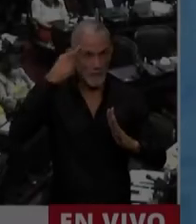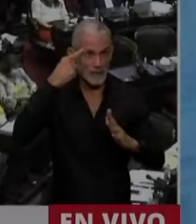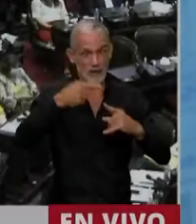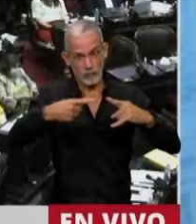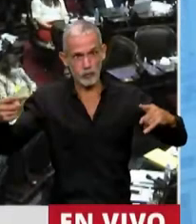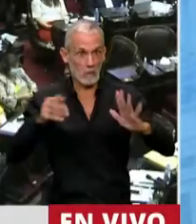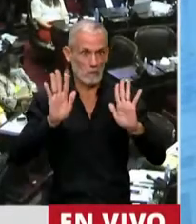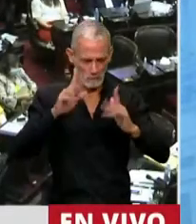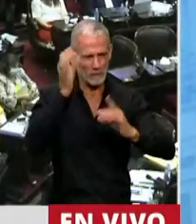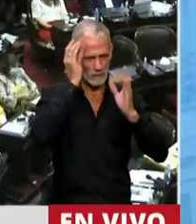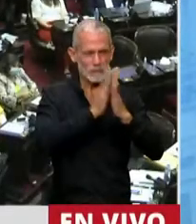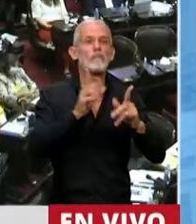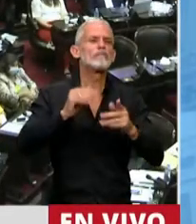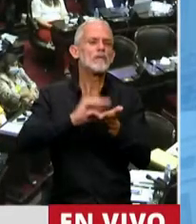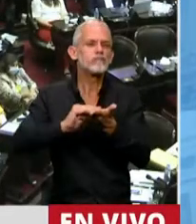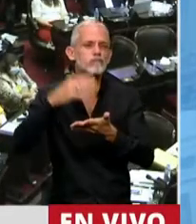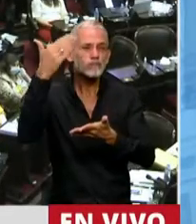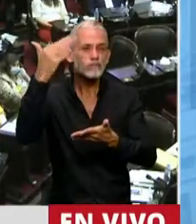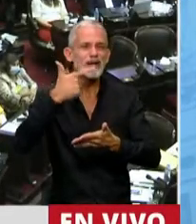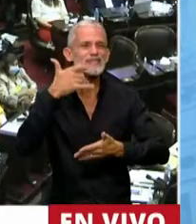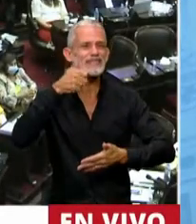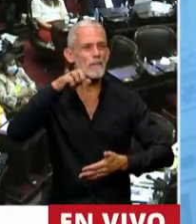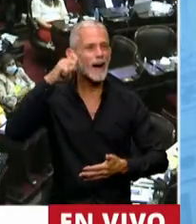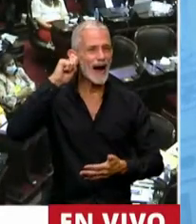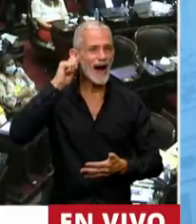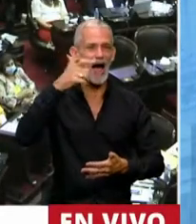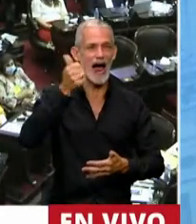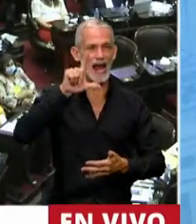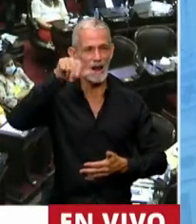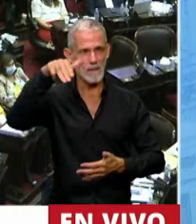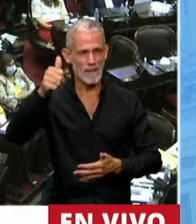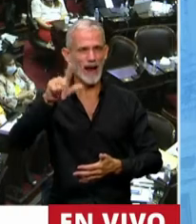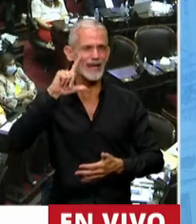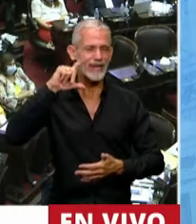En uso de la palabra, la diputada Zapag Alma Liliana.